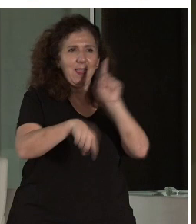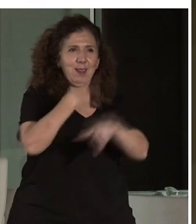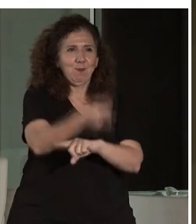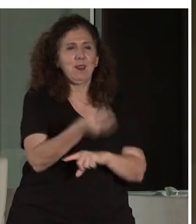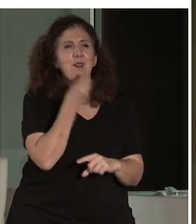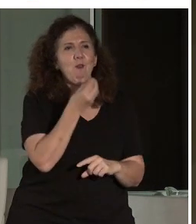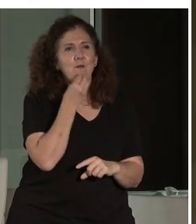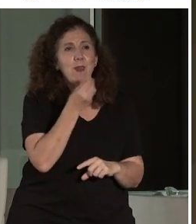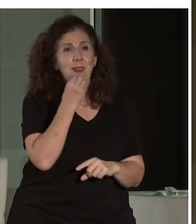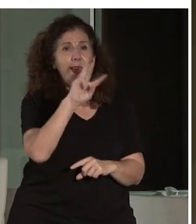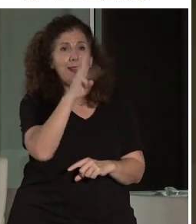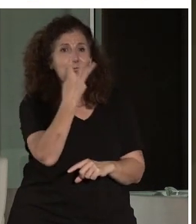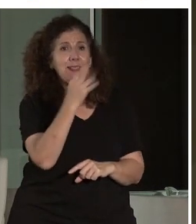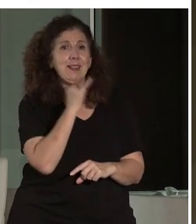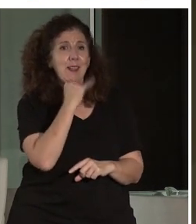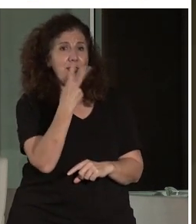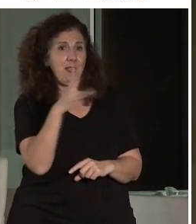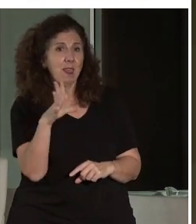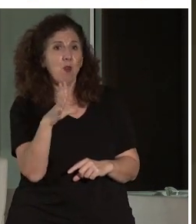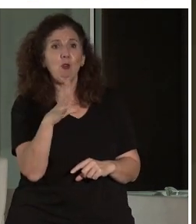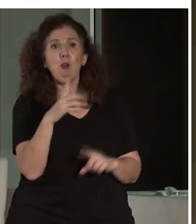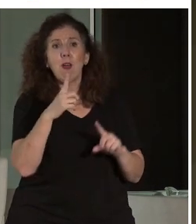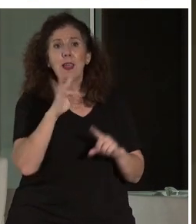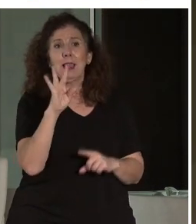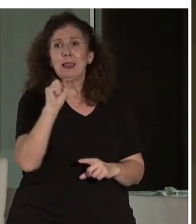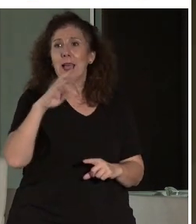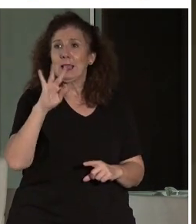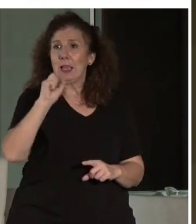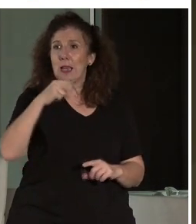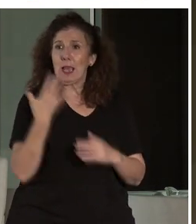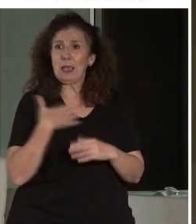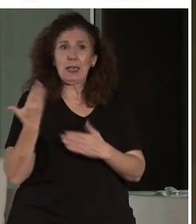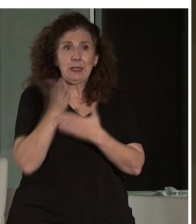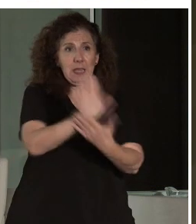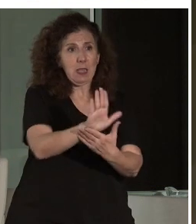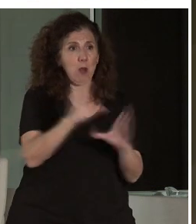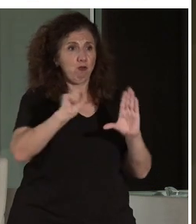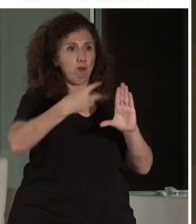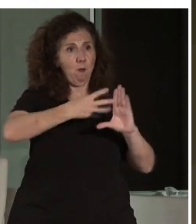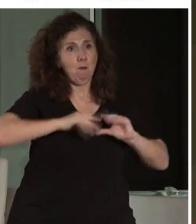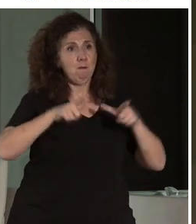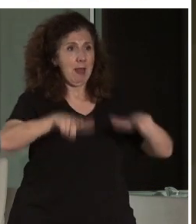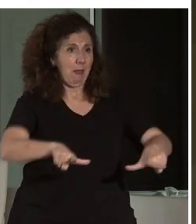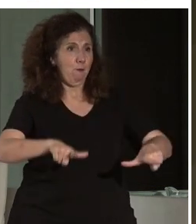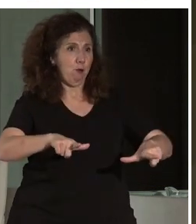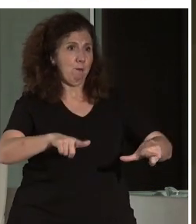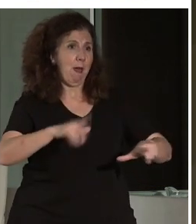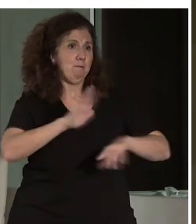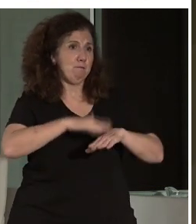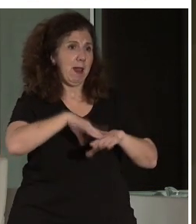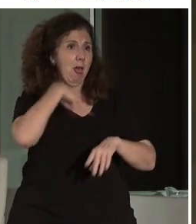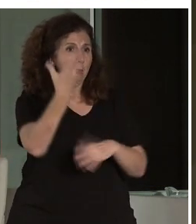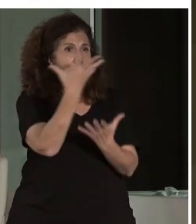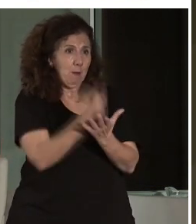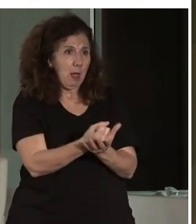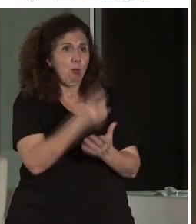y 25, por favor, estamos aquí, que Tatiana nos quiere mostrar esa plataforma virtual que espero que sirva de Tour for All para